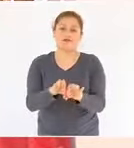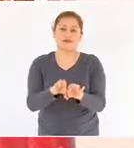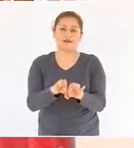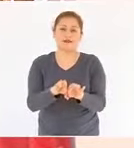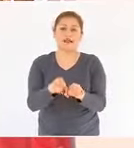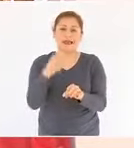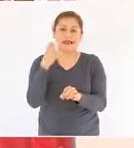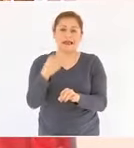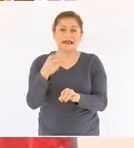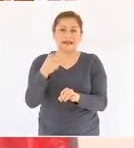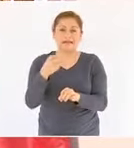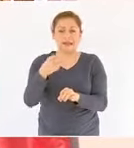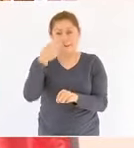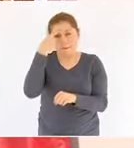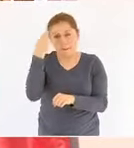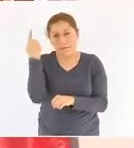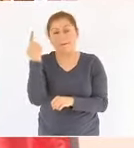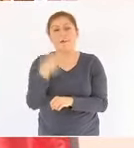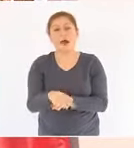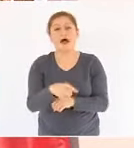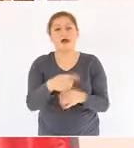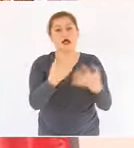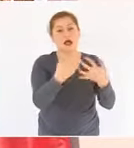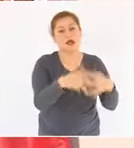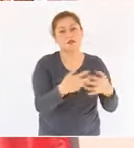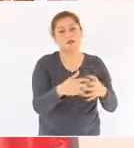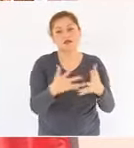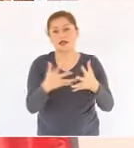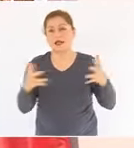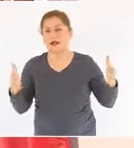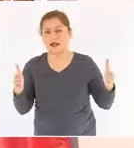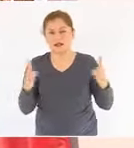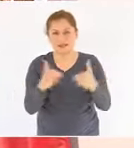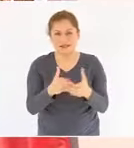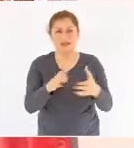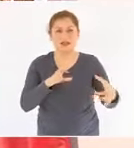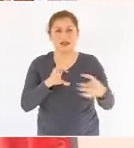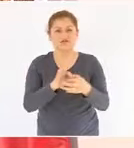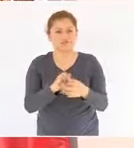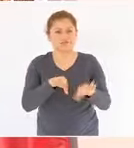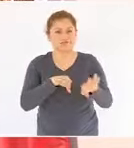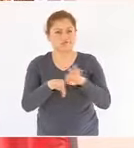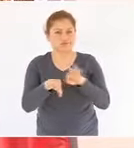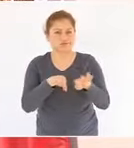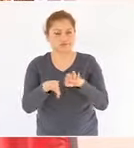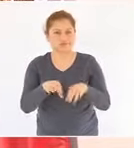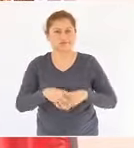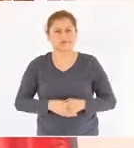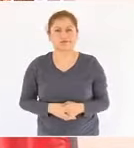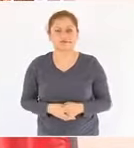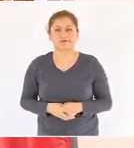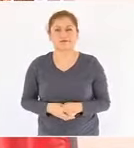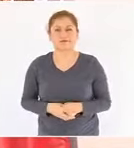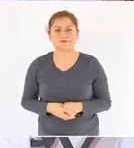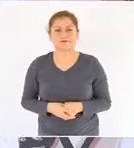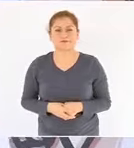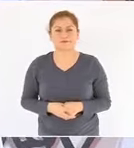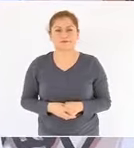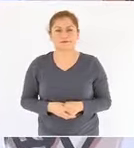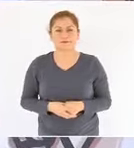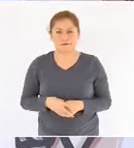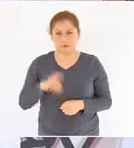de las micro y pequeñas empresas que nos ofertan bienes y servicios. Estos dos